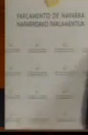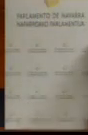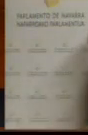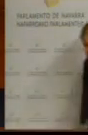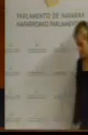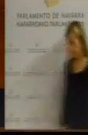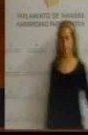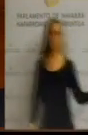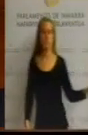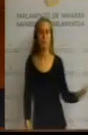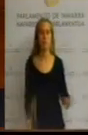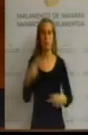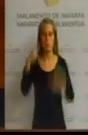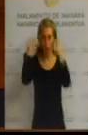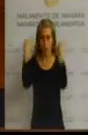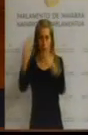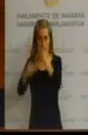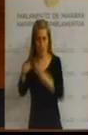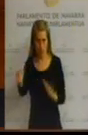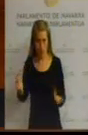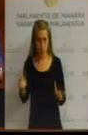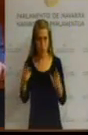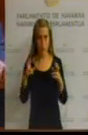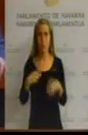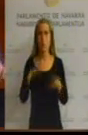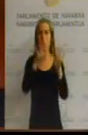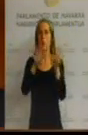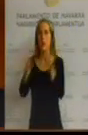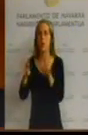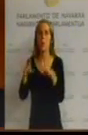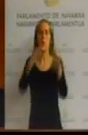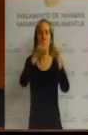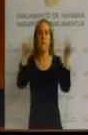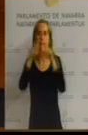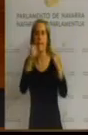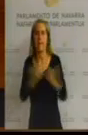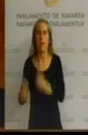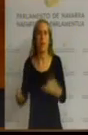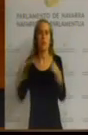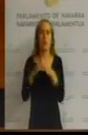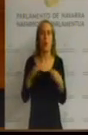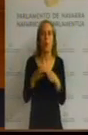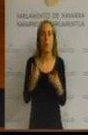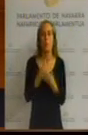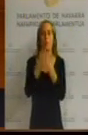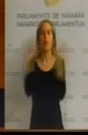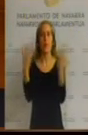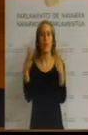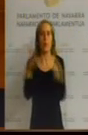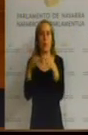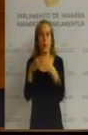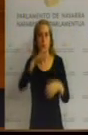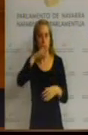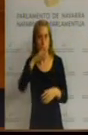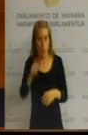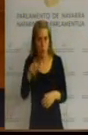háganlo háganlo háganlo por las 39 entidades o clubes deportivos o por los 19 equipos que hay en Tudela con